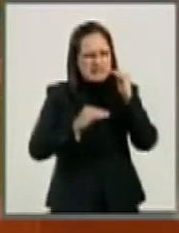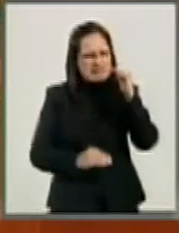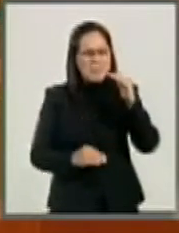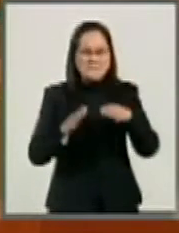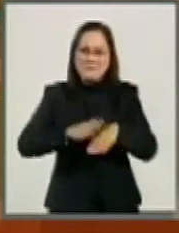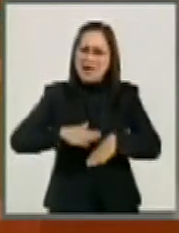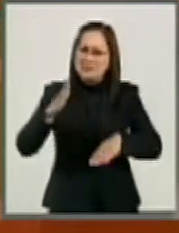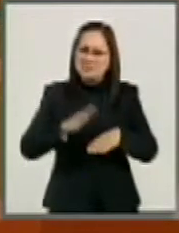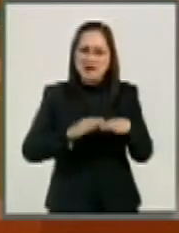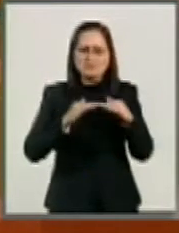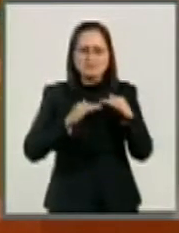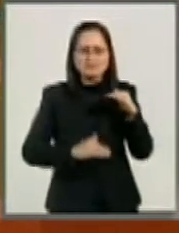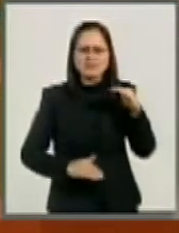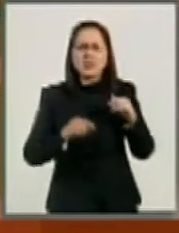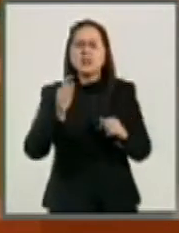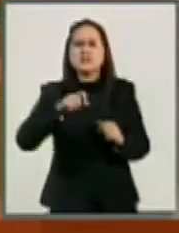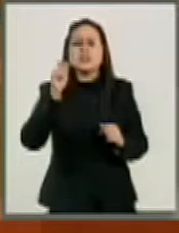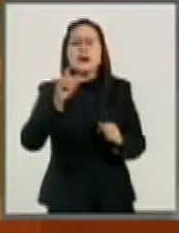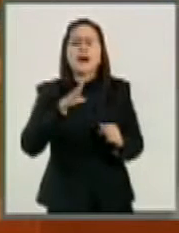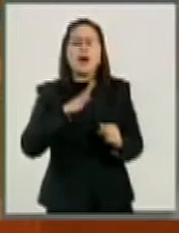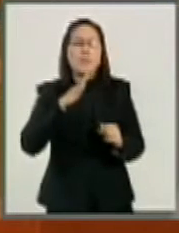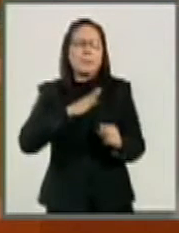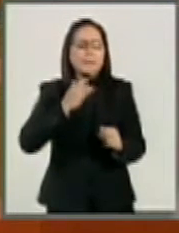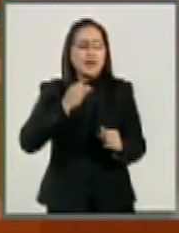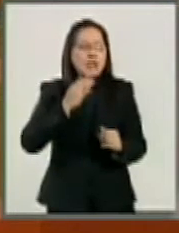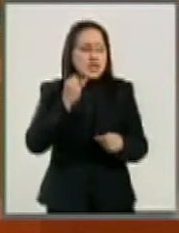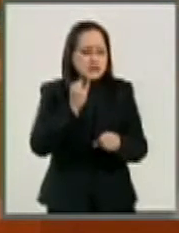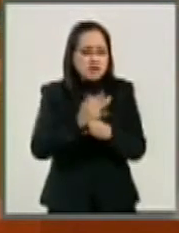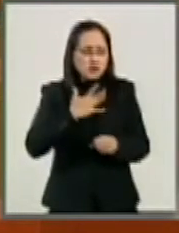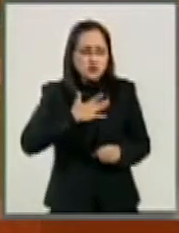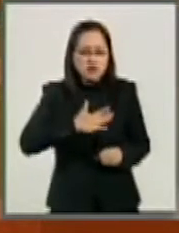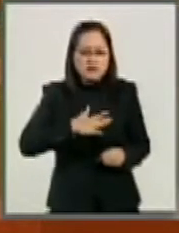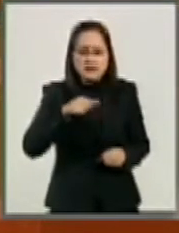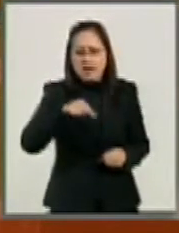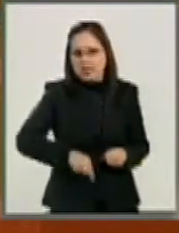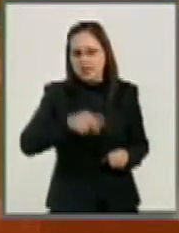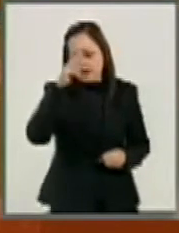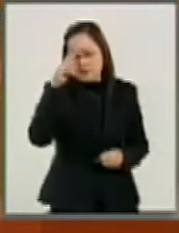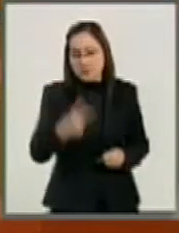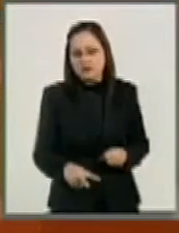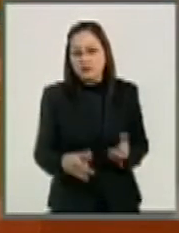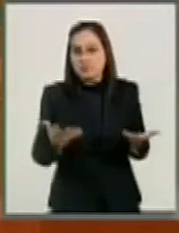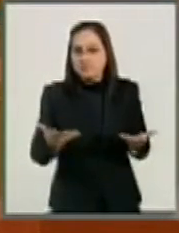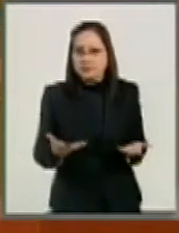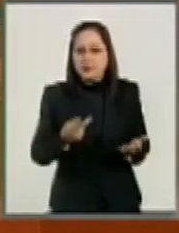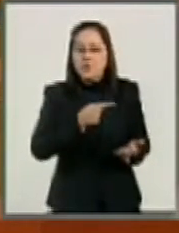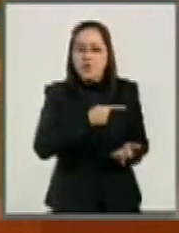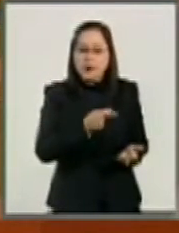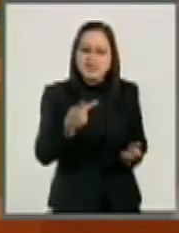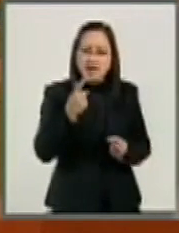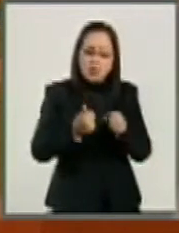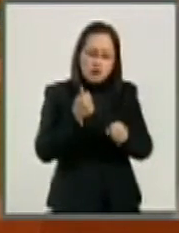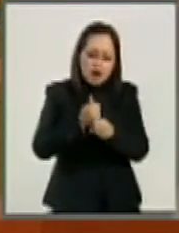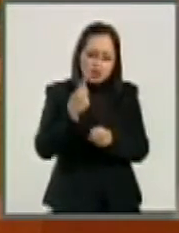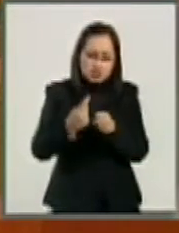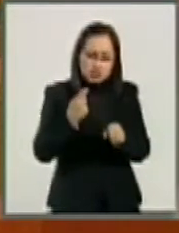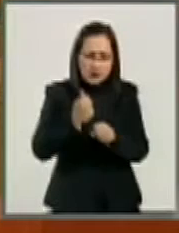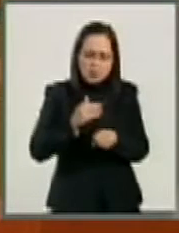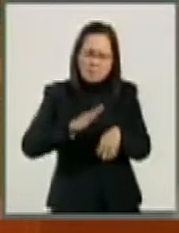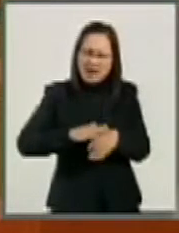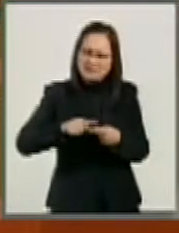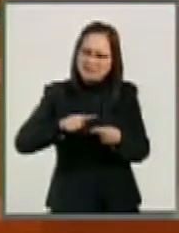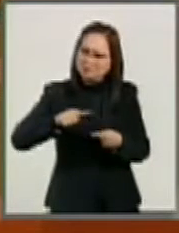demuestra el enorme nivel de injusticia existente en México. La pobreza aumenta cada año, pero también